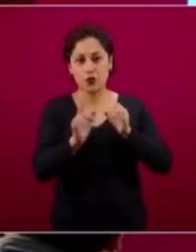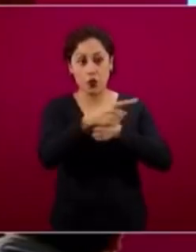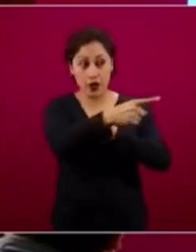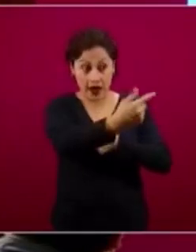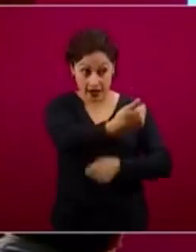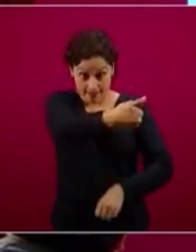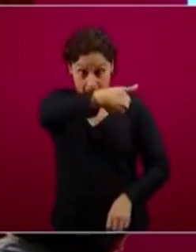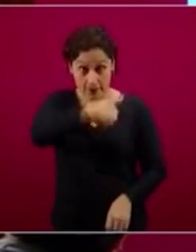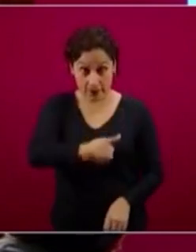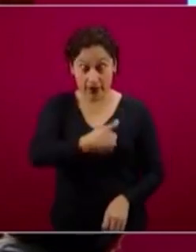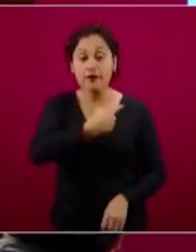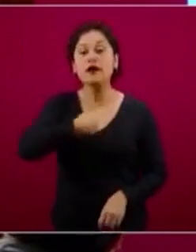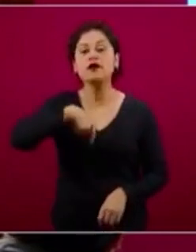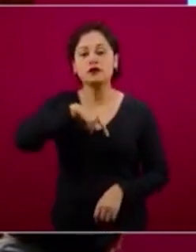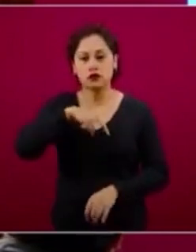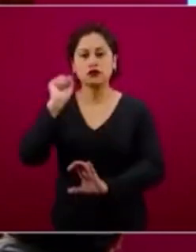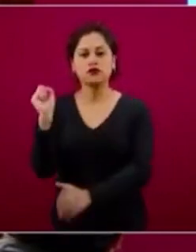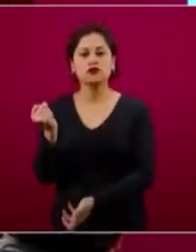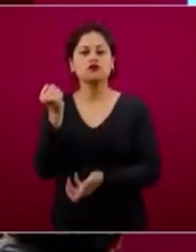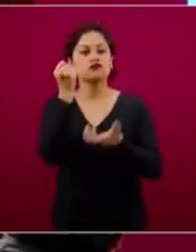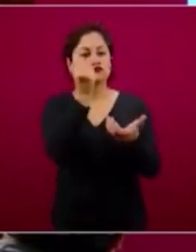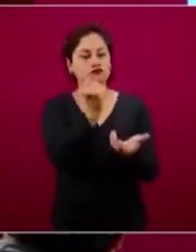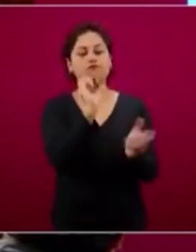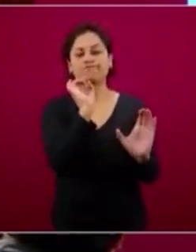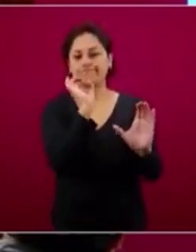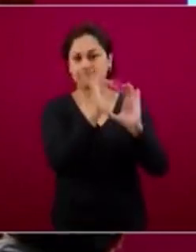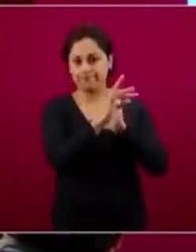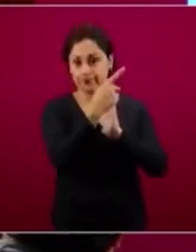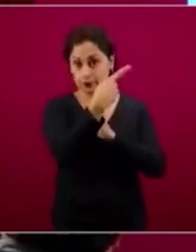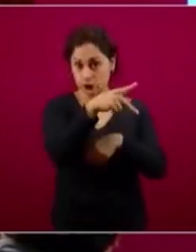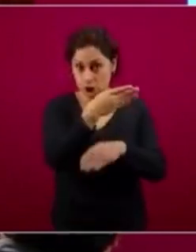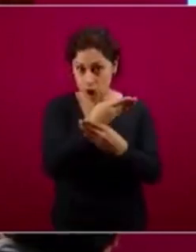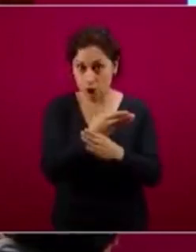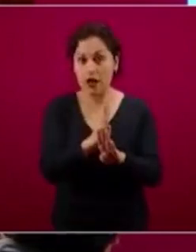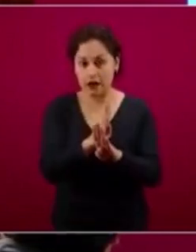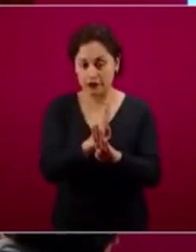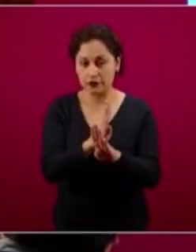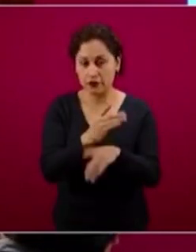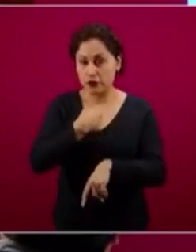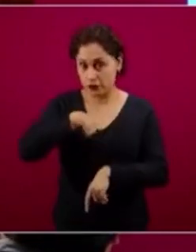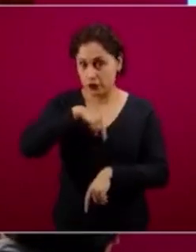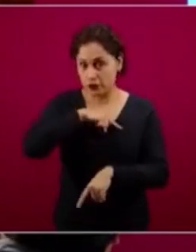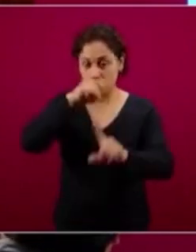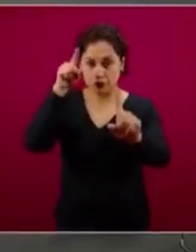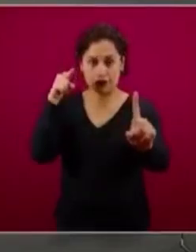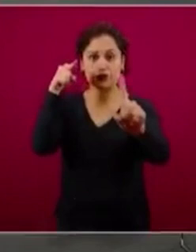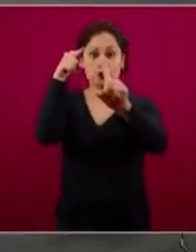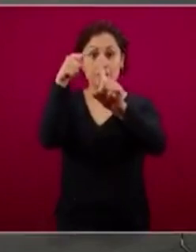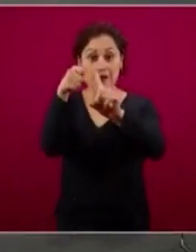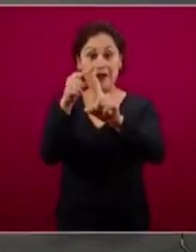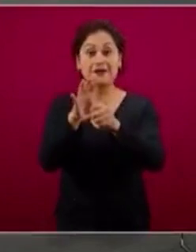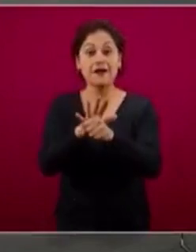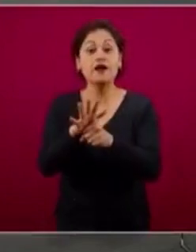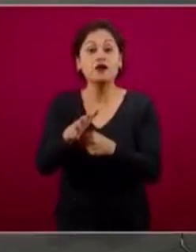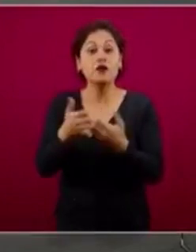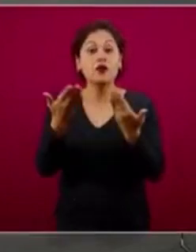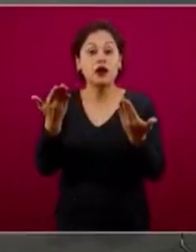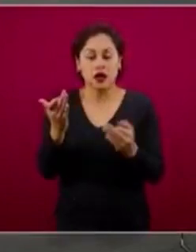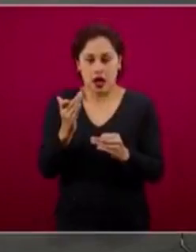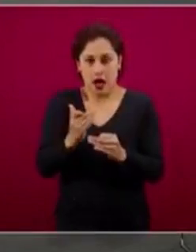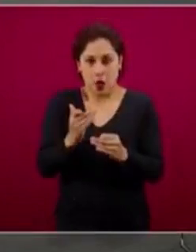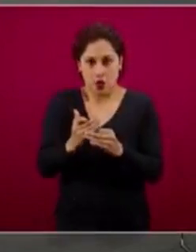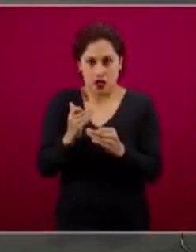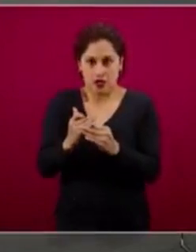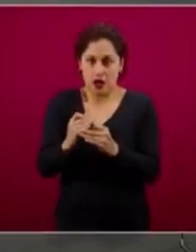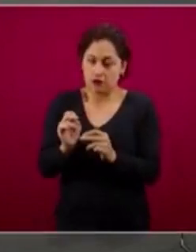el crédito, se los depositemos en las cuentas que nos están proporcionando, pues entonces la meta y el lugar en donde estamos el día de hoy